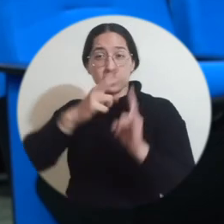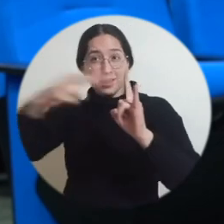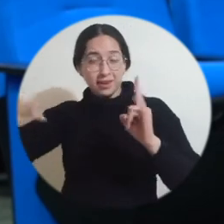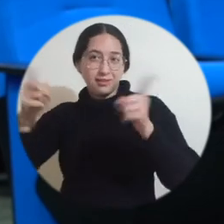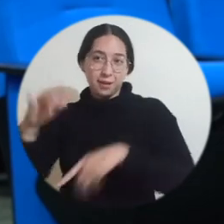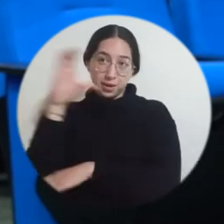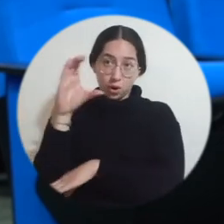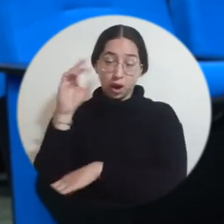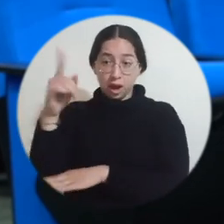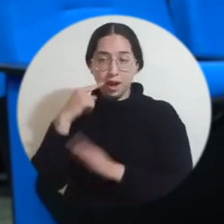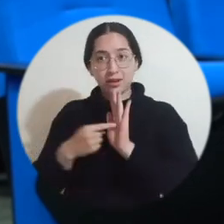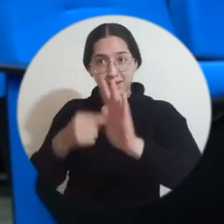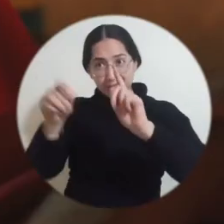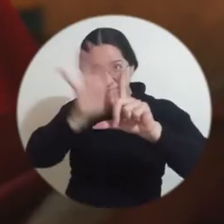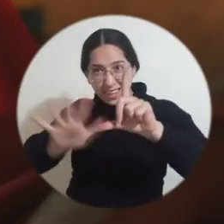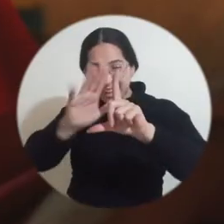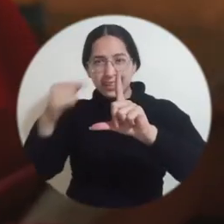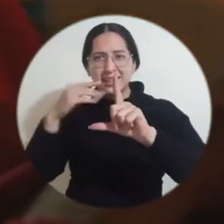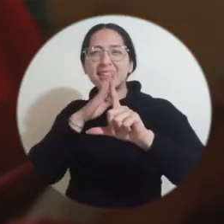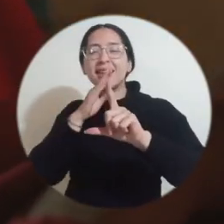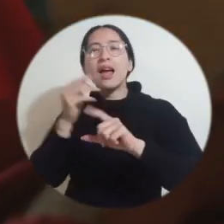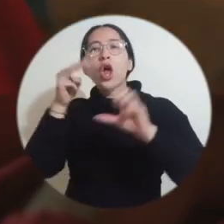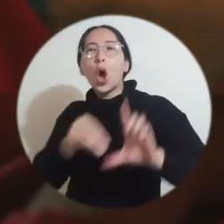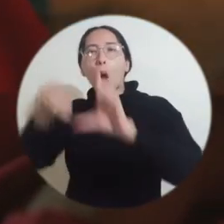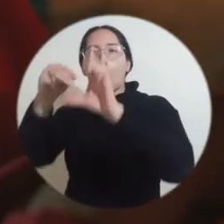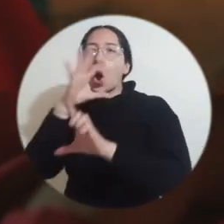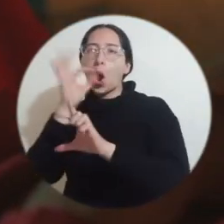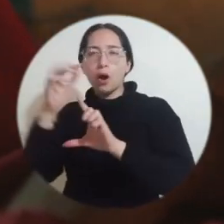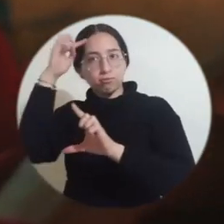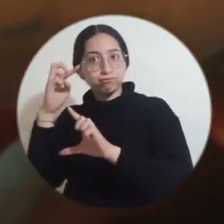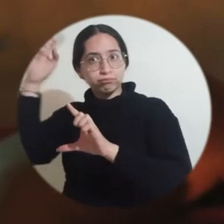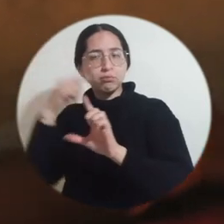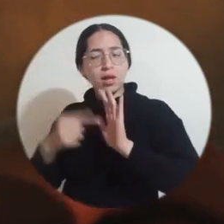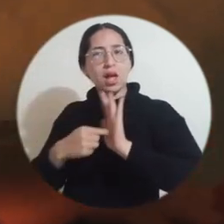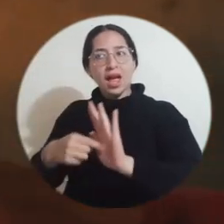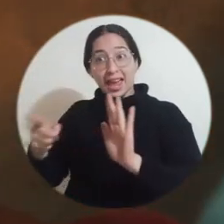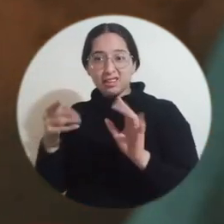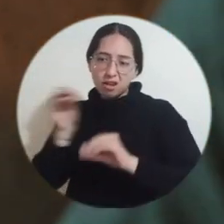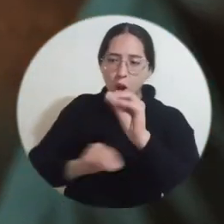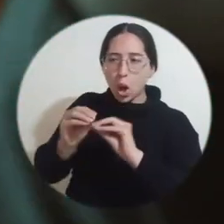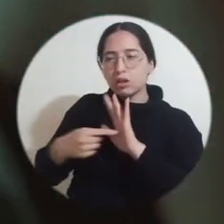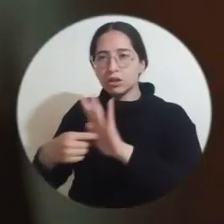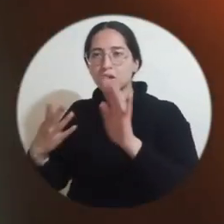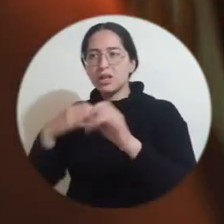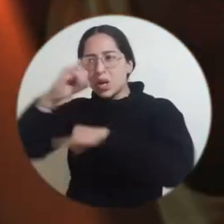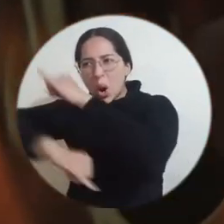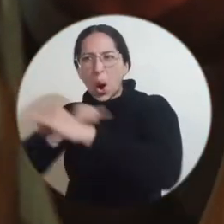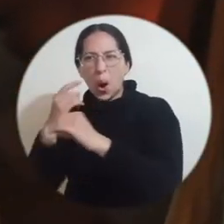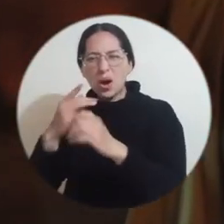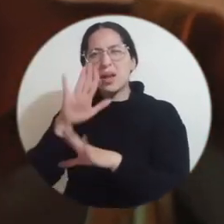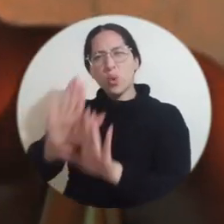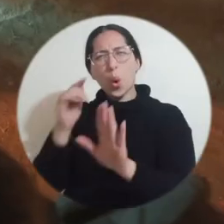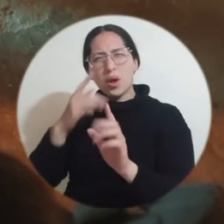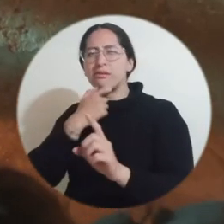y a la Universidad Magdalena en este festival. El trabajo cinematográfico del realizador audiovisual Magíster Omar Ospina Giraldo se estrenará en el festival